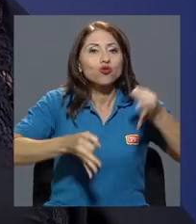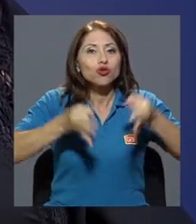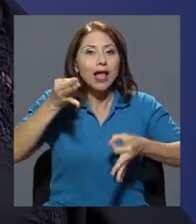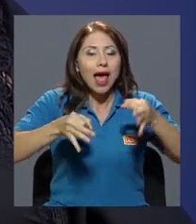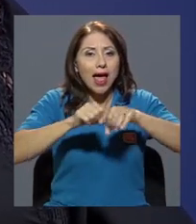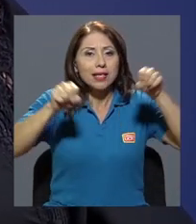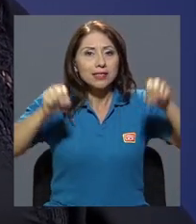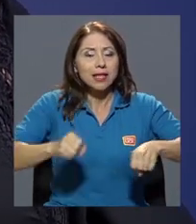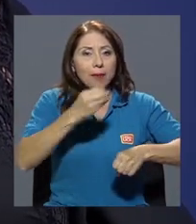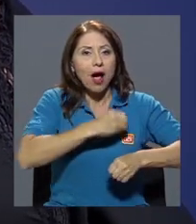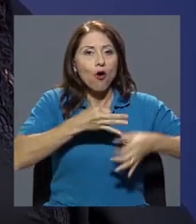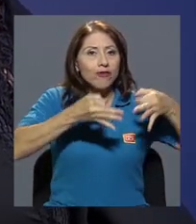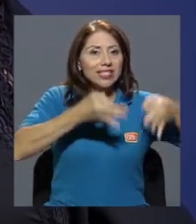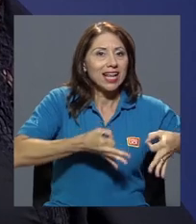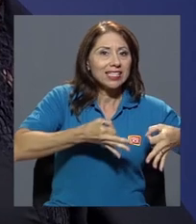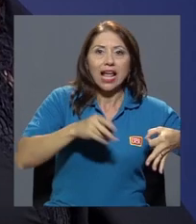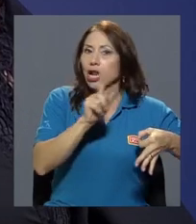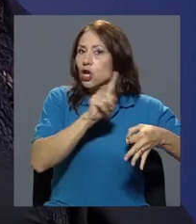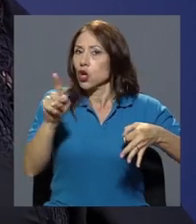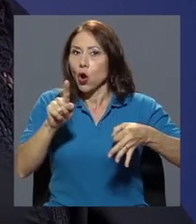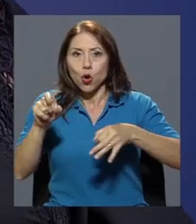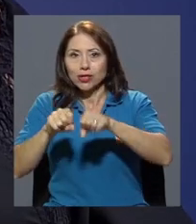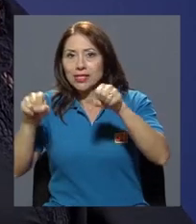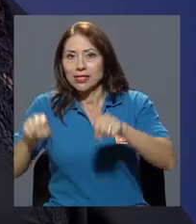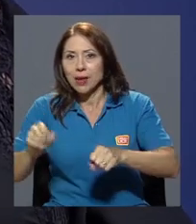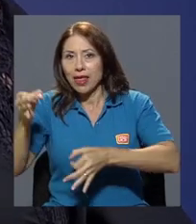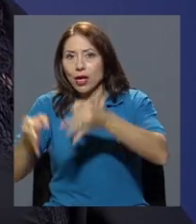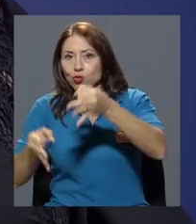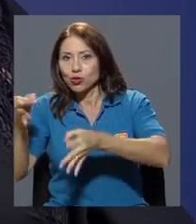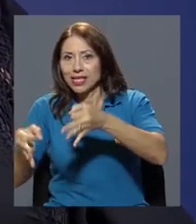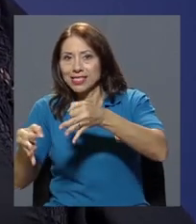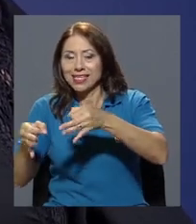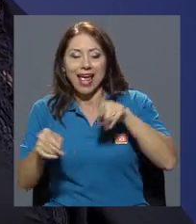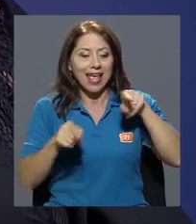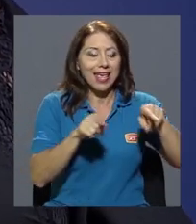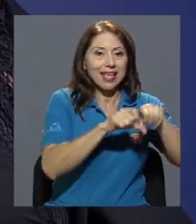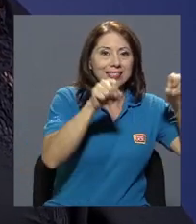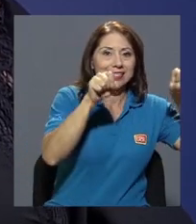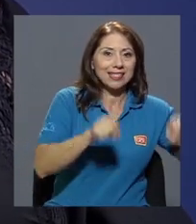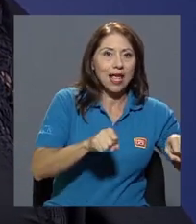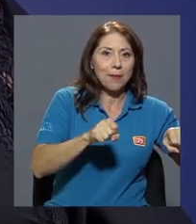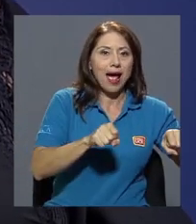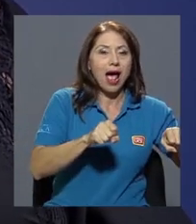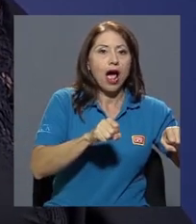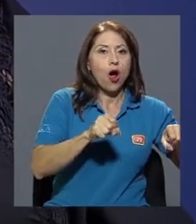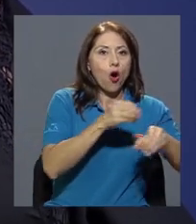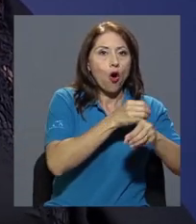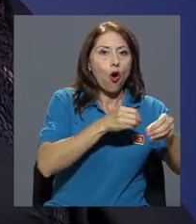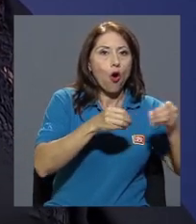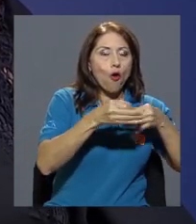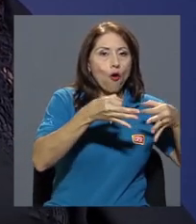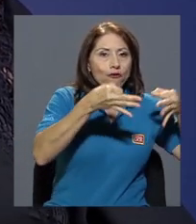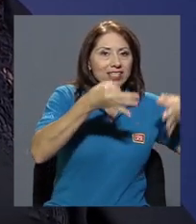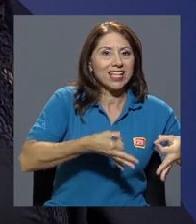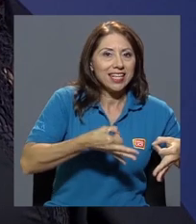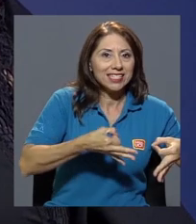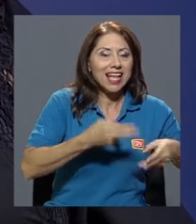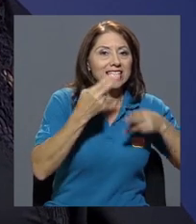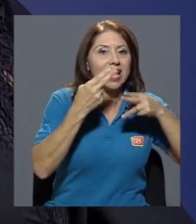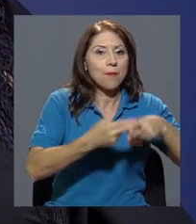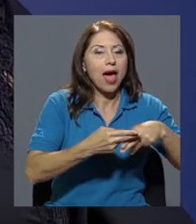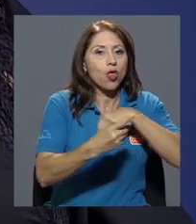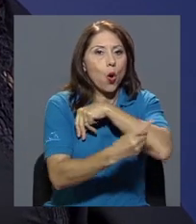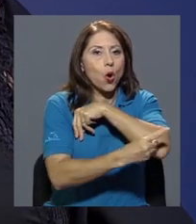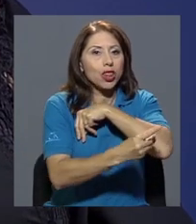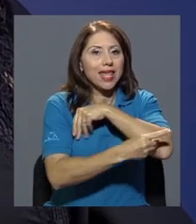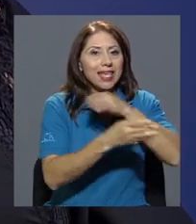oficialista, no en el sistema de justicia, sino en el sistema oficialista llamado orteguista. Estos